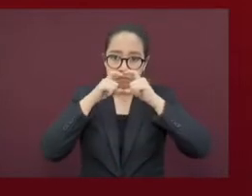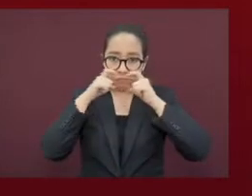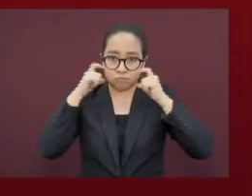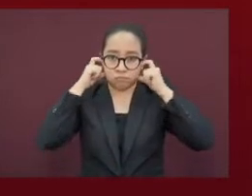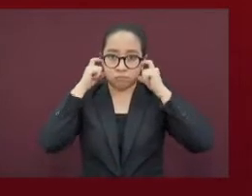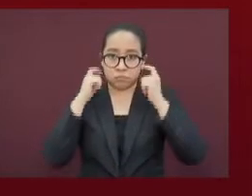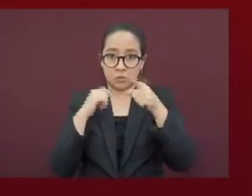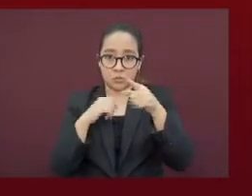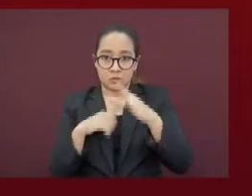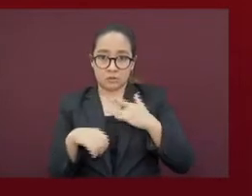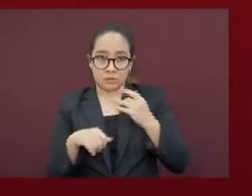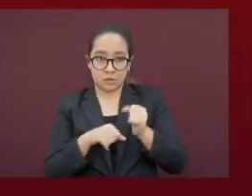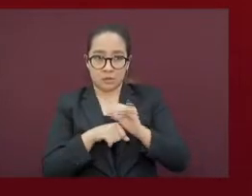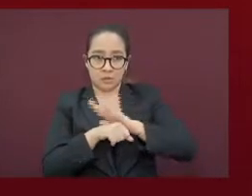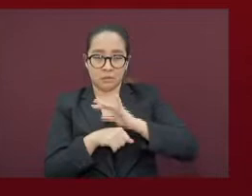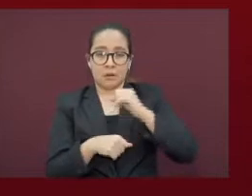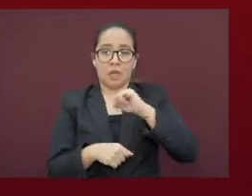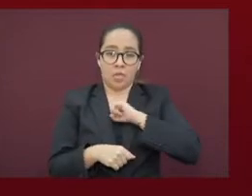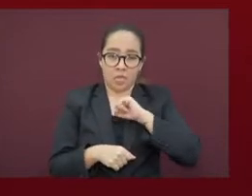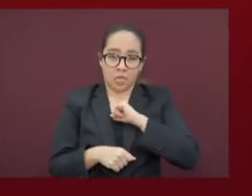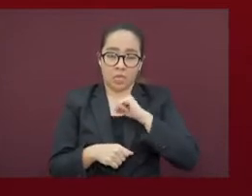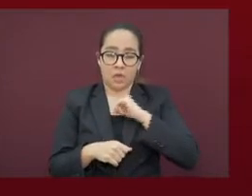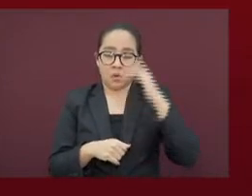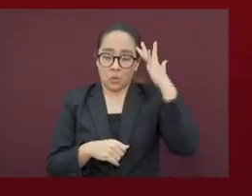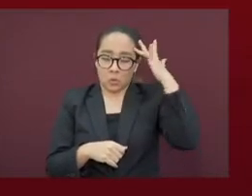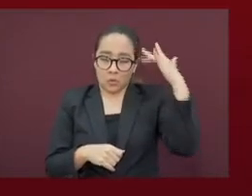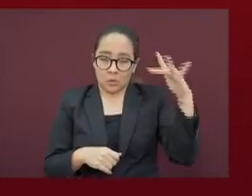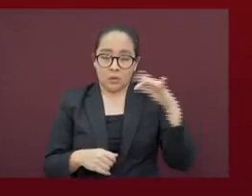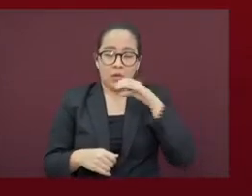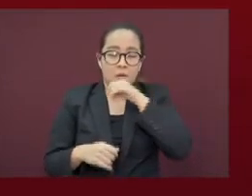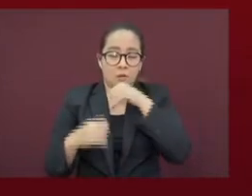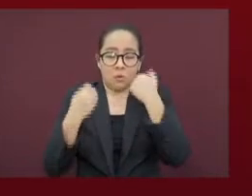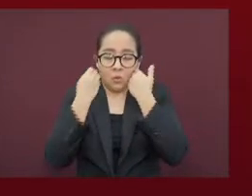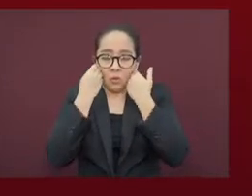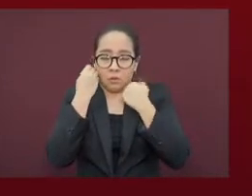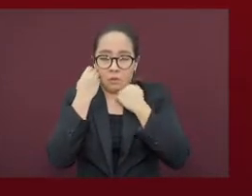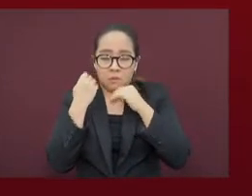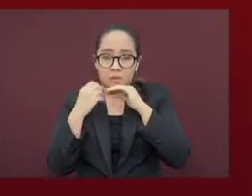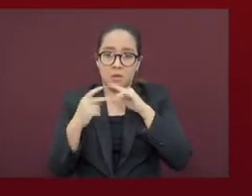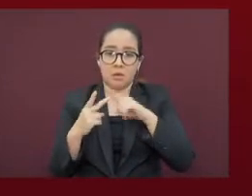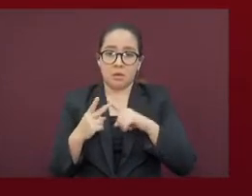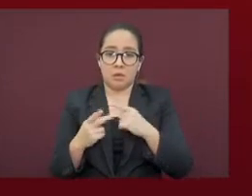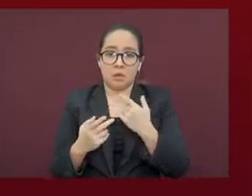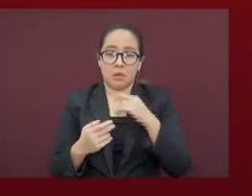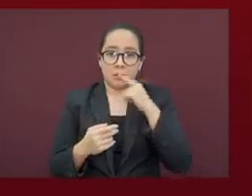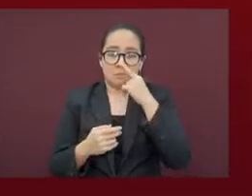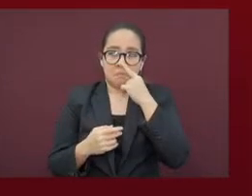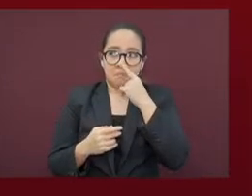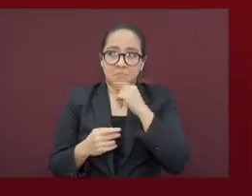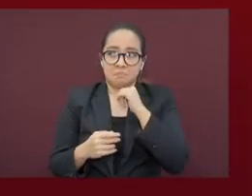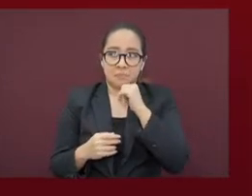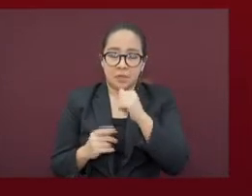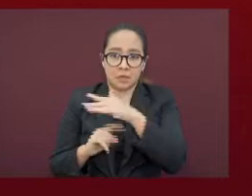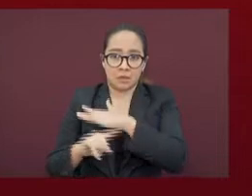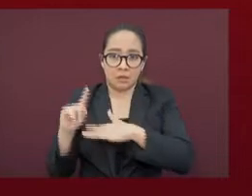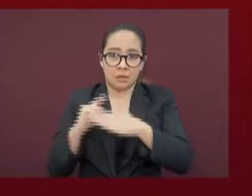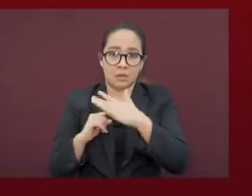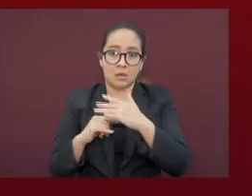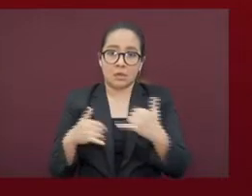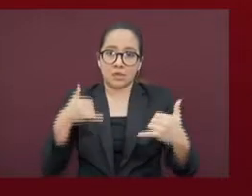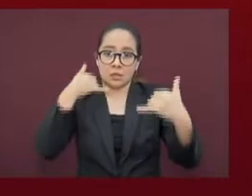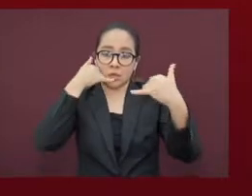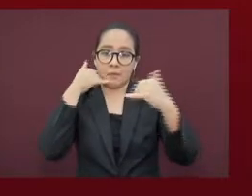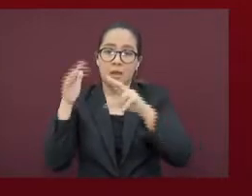como tos, dolor de cabeza, fiebre, pérdida de la percepción de olores. Llama al 800-0123